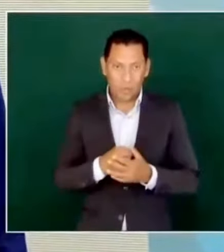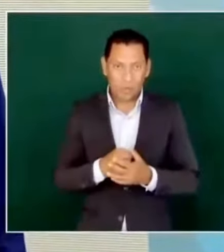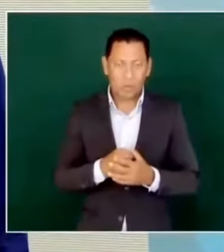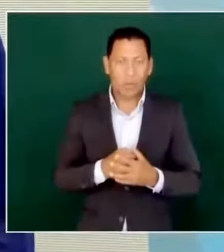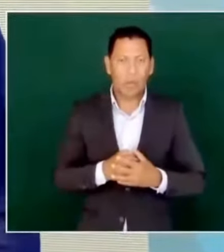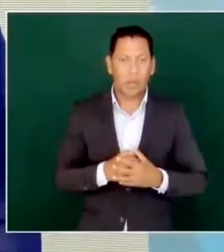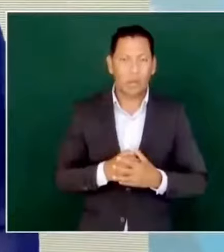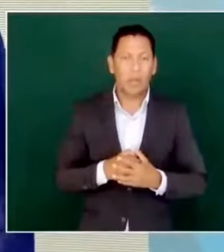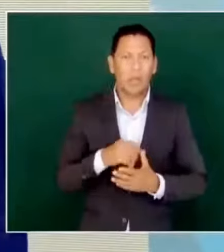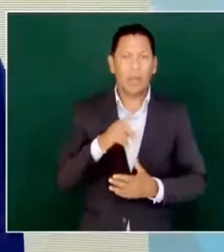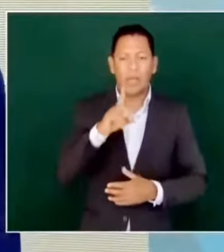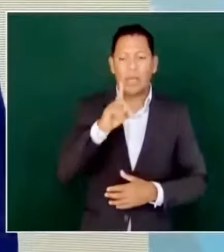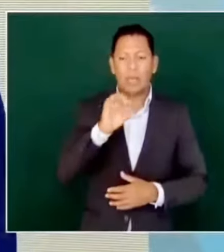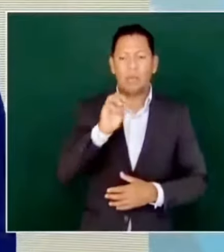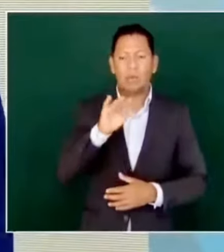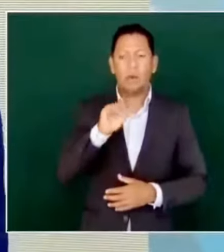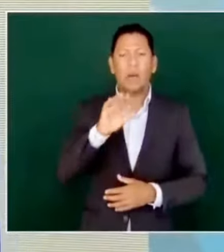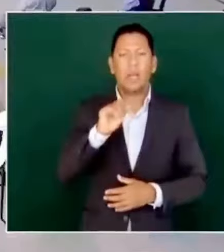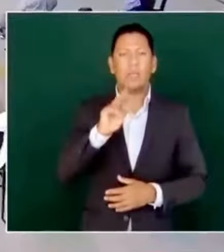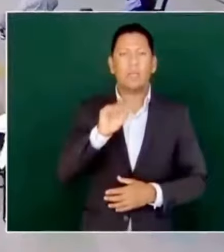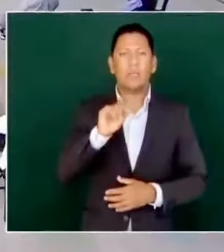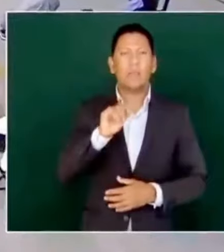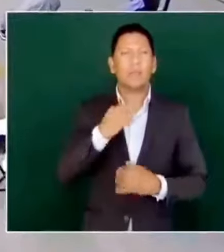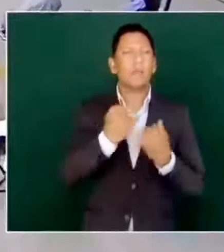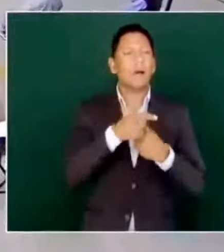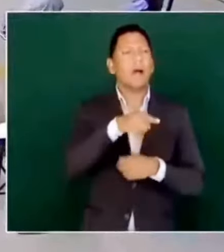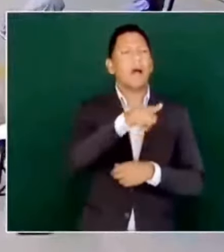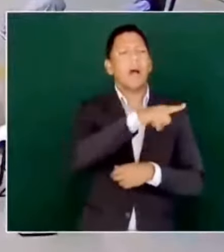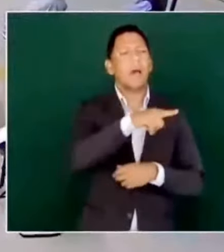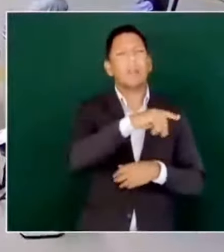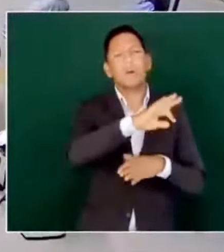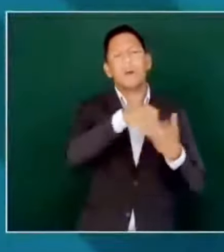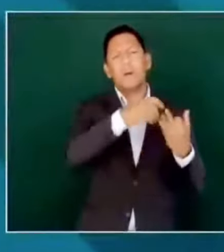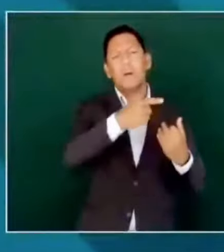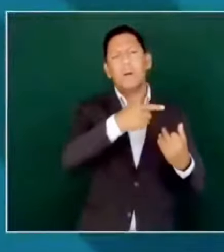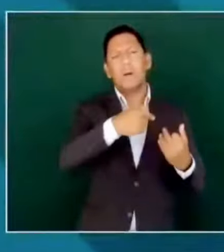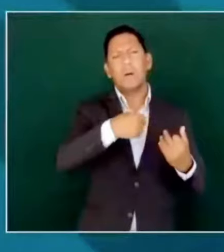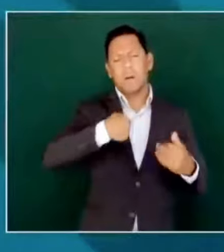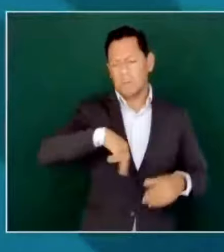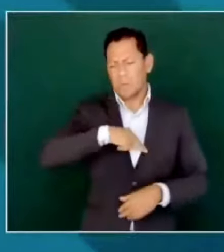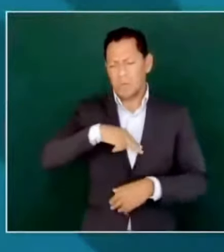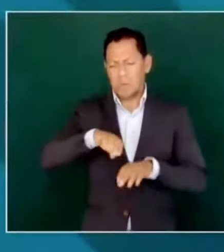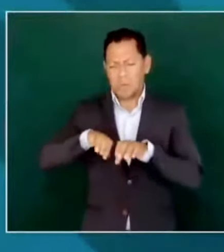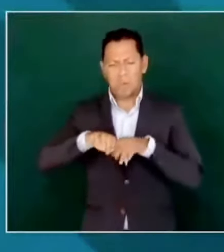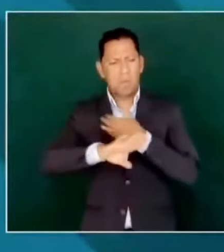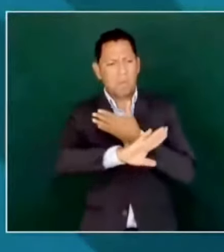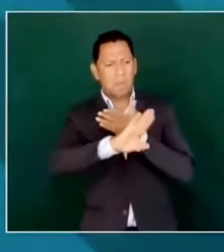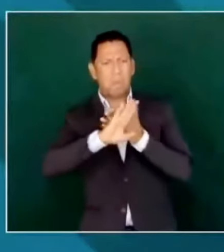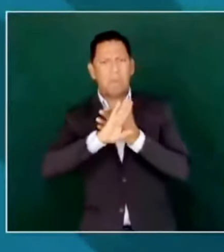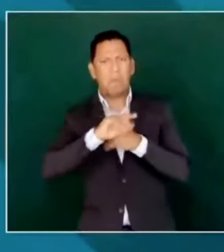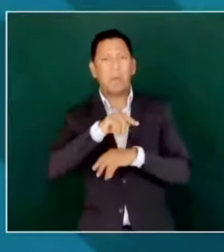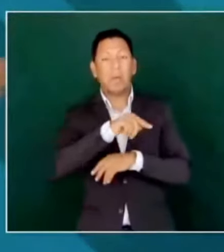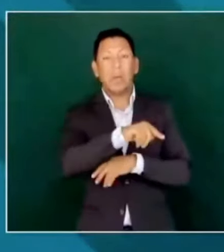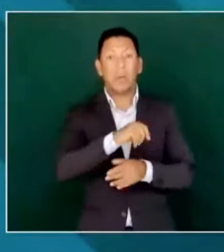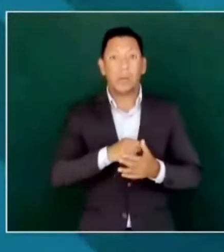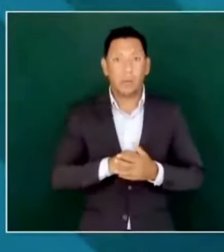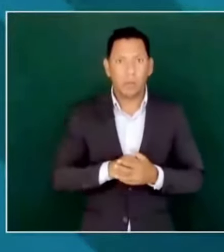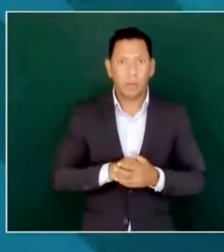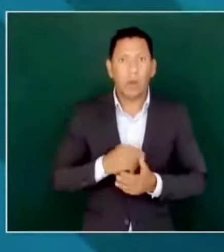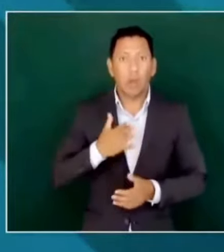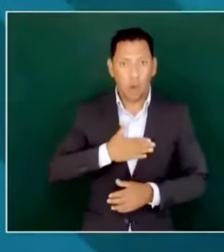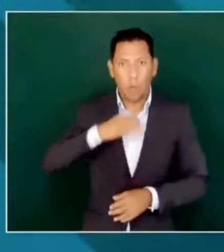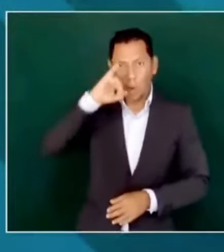así como todos esos que están en contra de nosotros, deciden fabricarme un delito